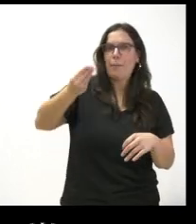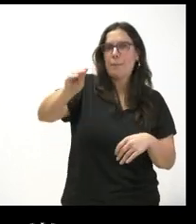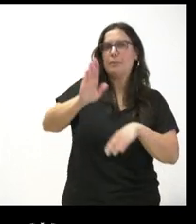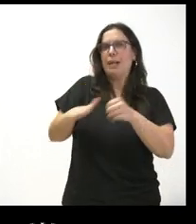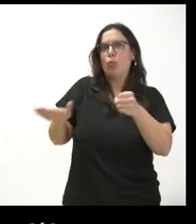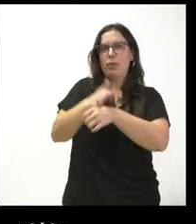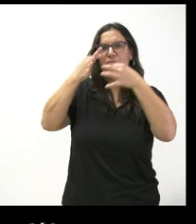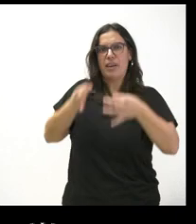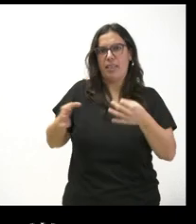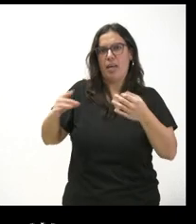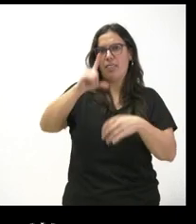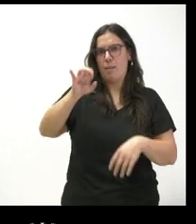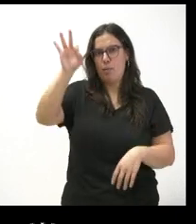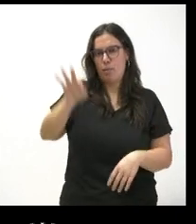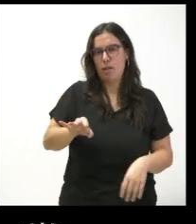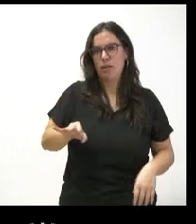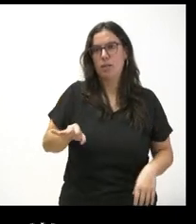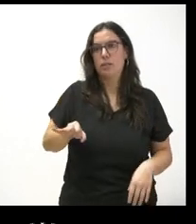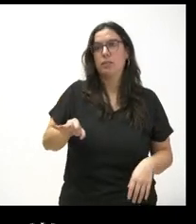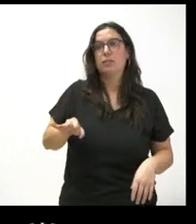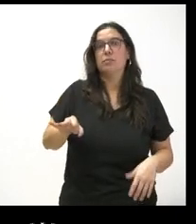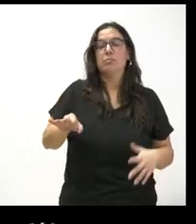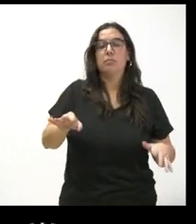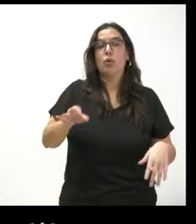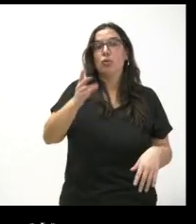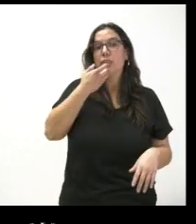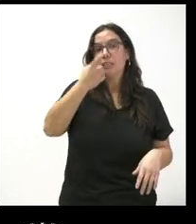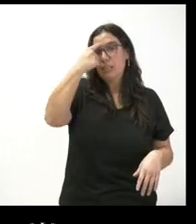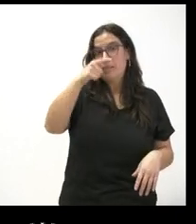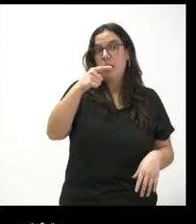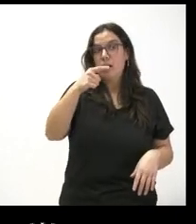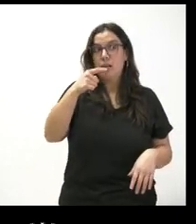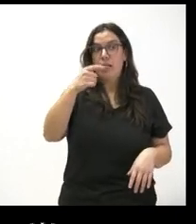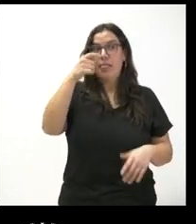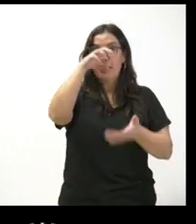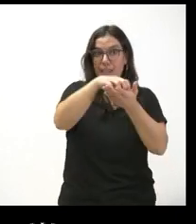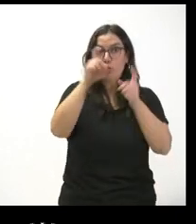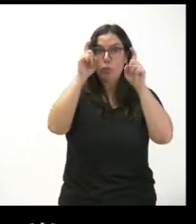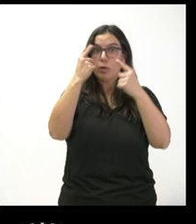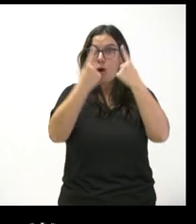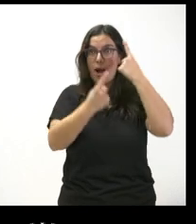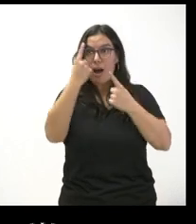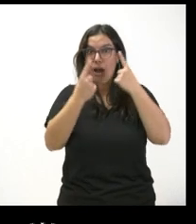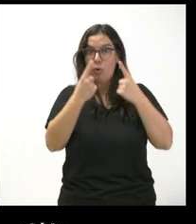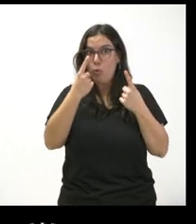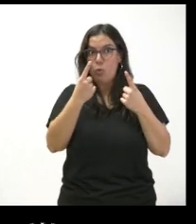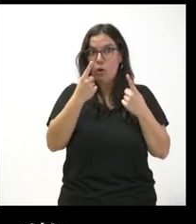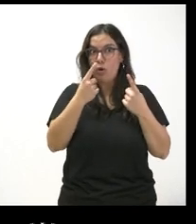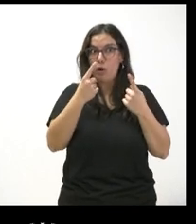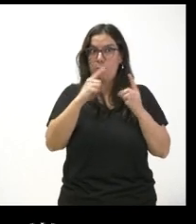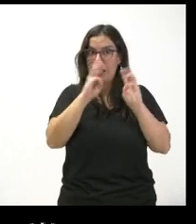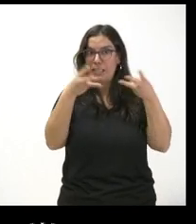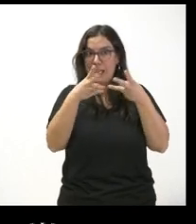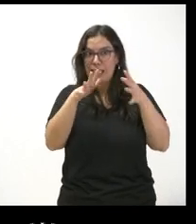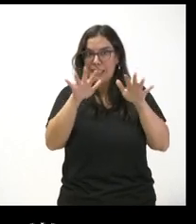la totalidad de los centros y si les consta que hay todavía algún centro educativo que está en espera de esa